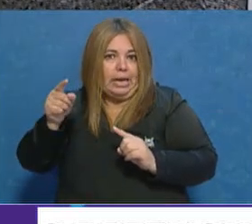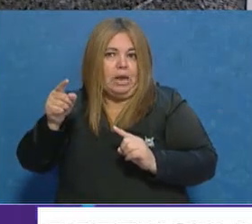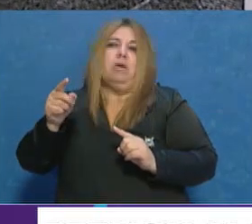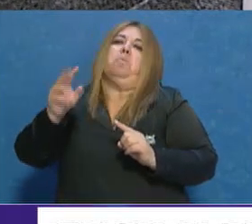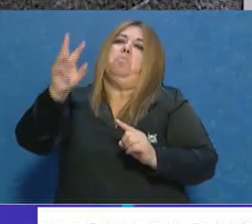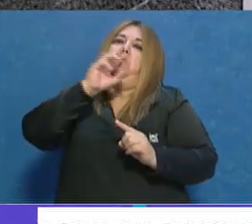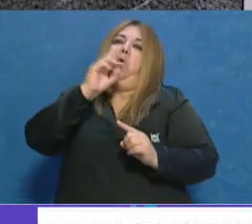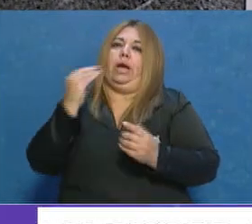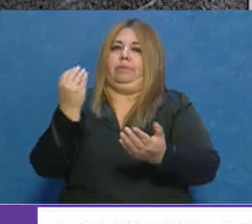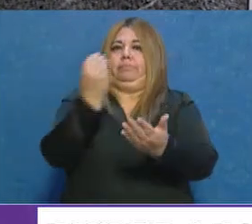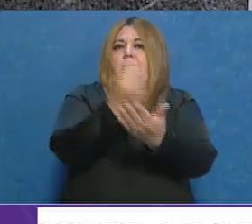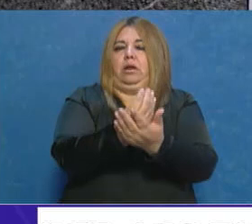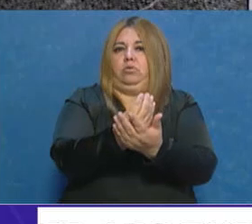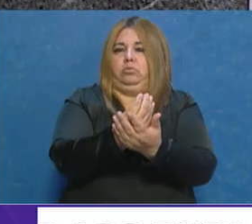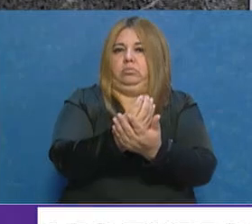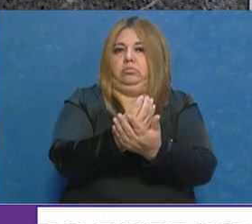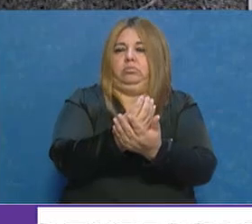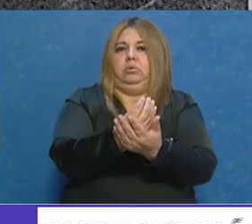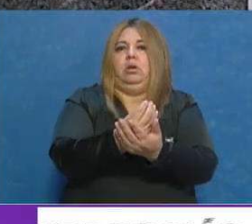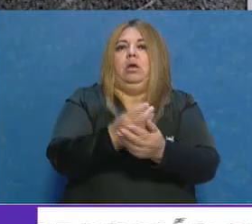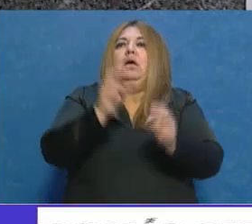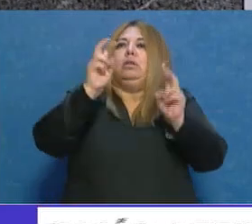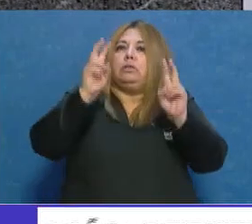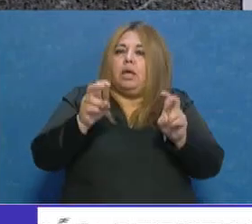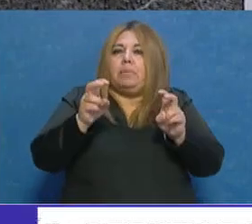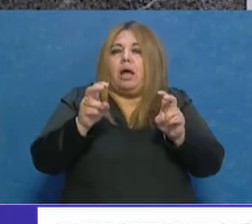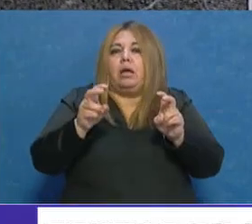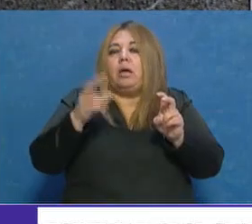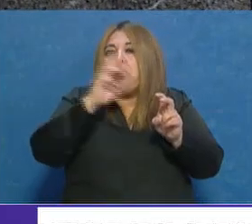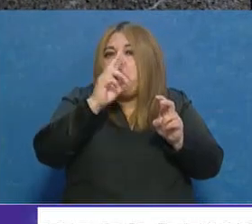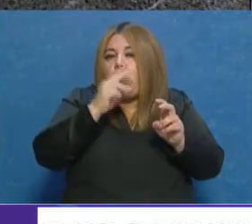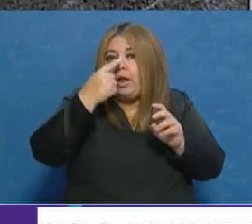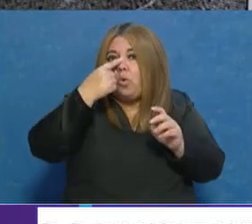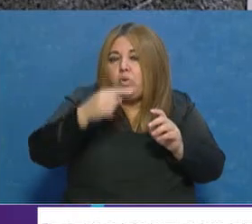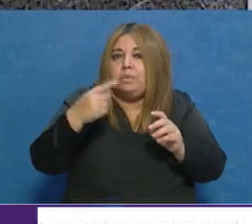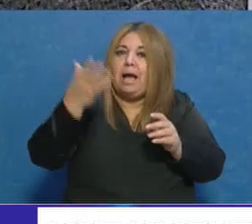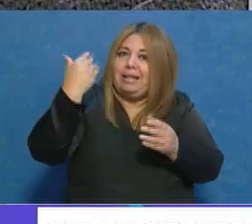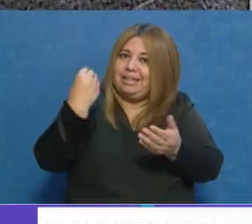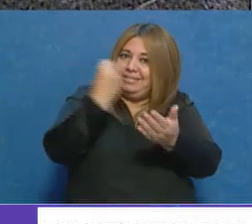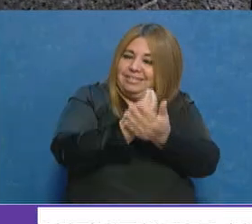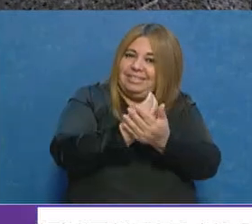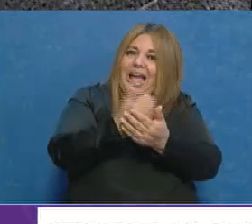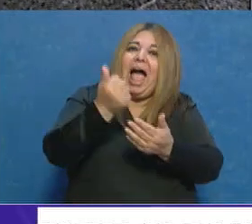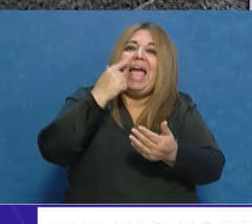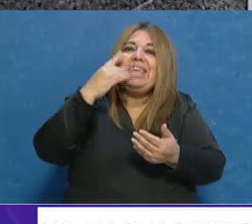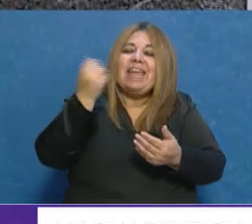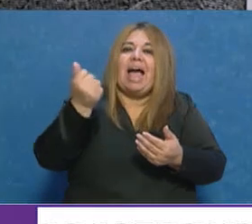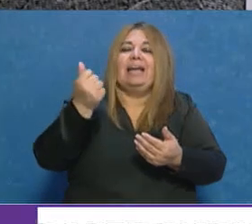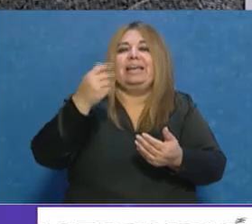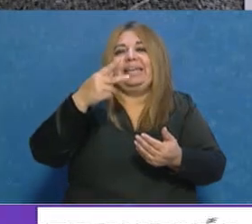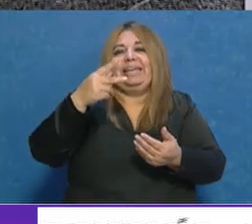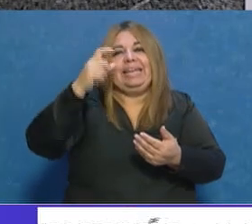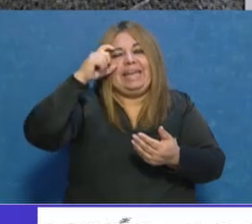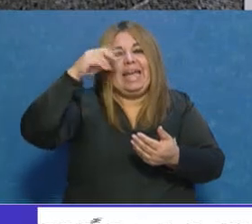mujer. Con esta cuestión de que la mujer, la última mujer que ocupó ese cargo fue Aida Kemelmager de Carlucci,